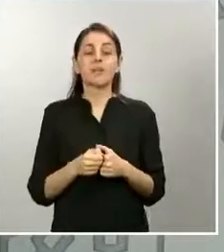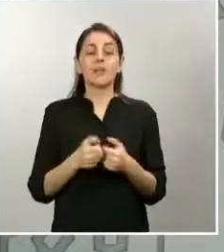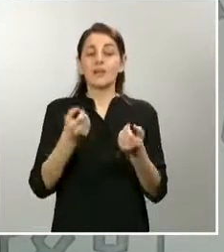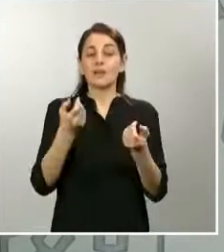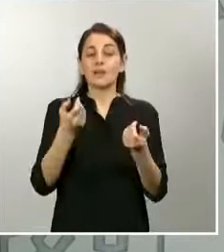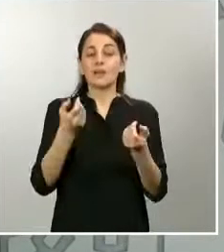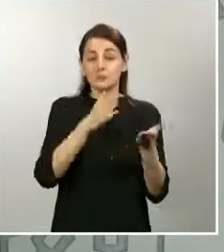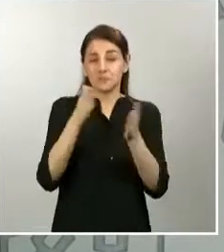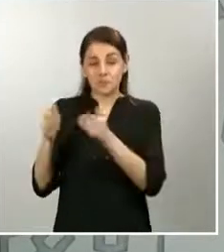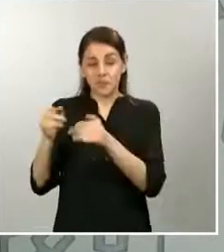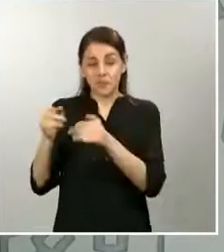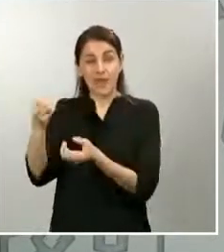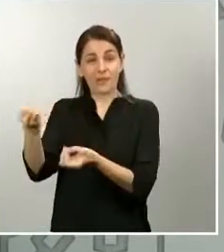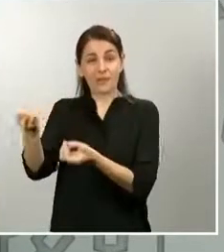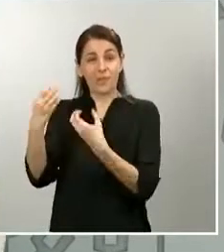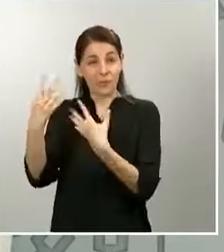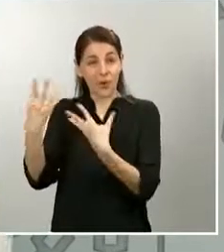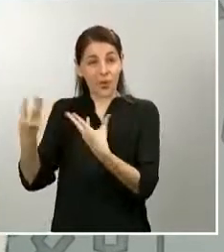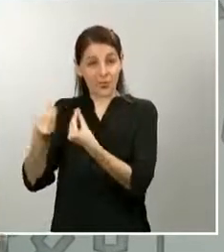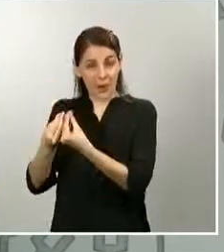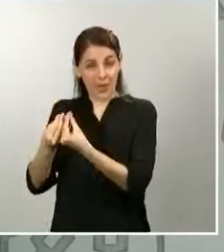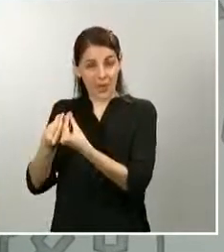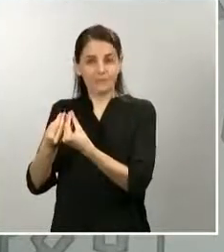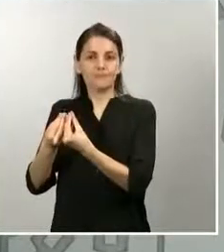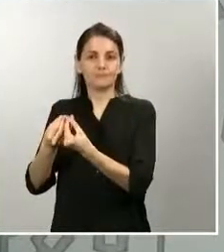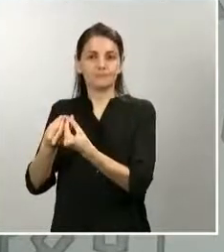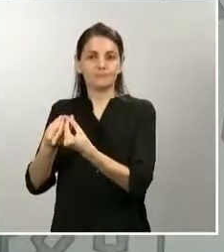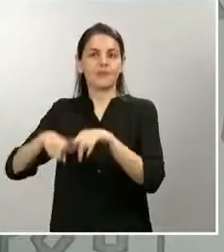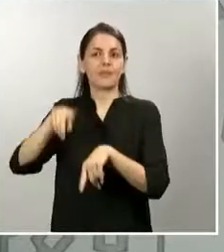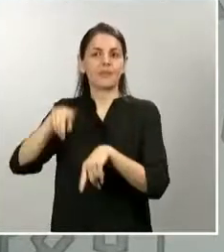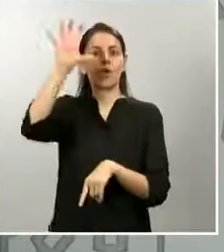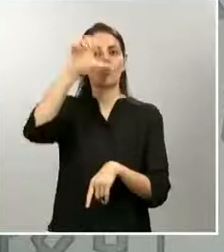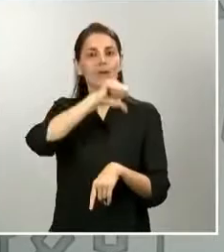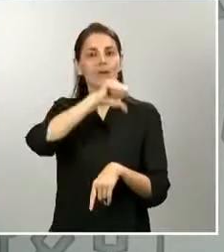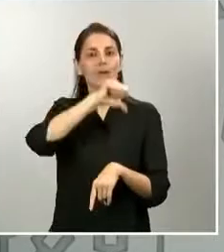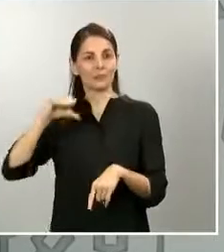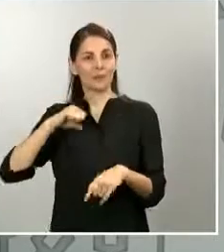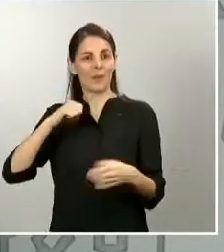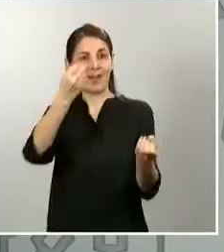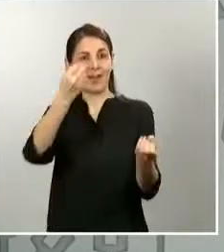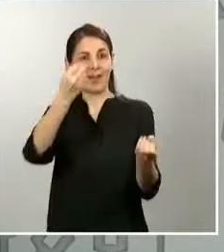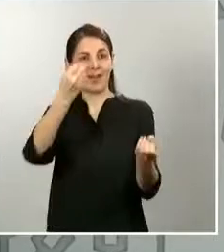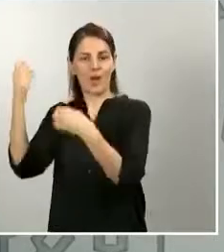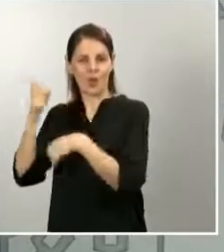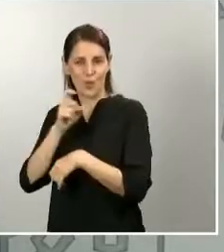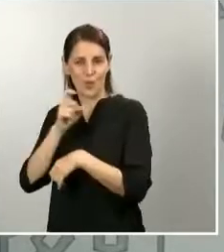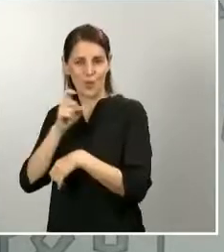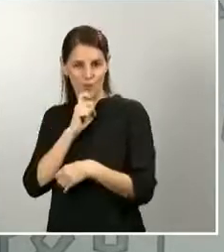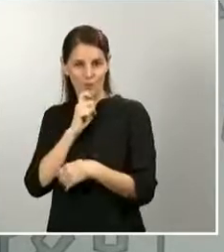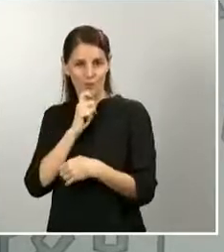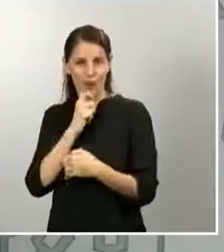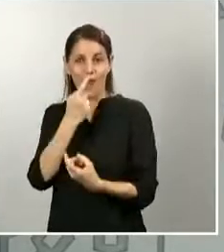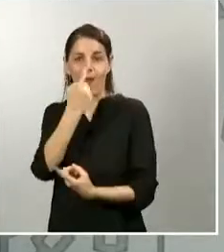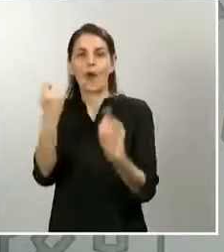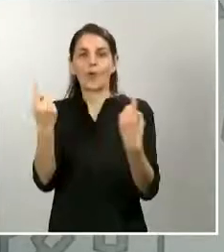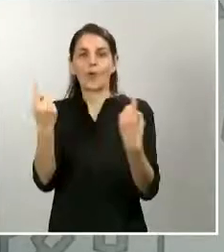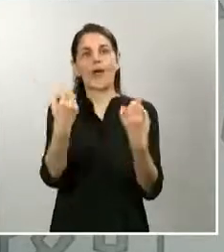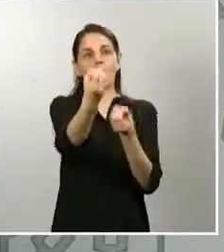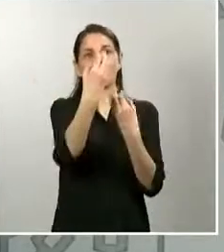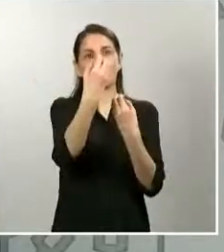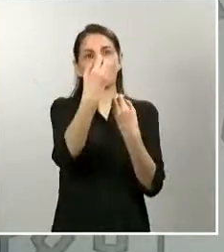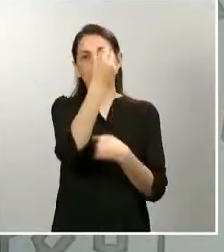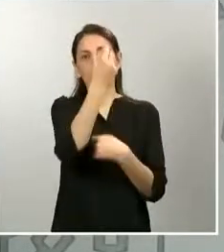comunidades que nos están dando precisamente una información acumulada y otro que nos están dando datos de las personas que están ingresadas